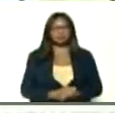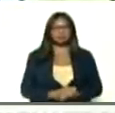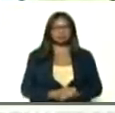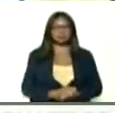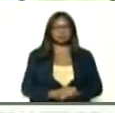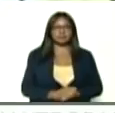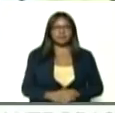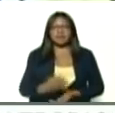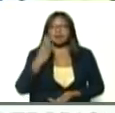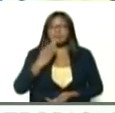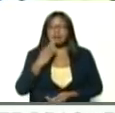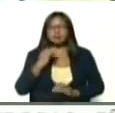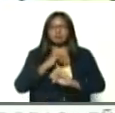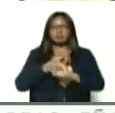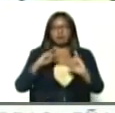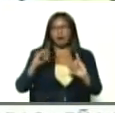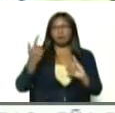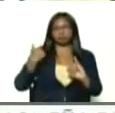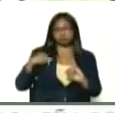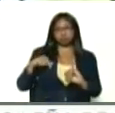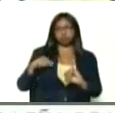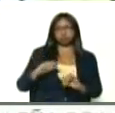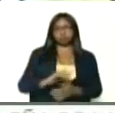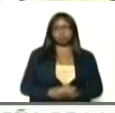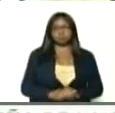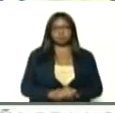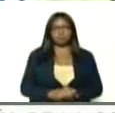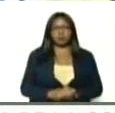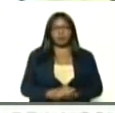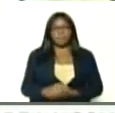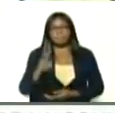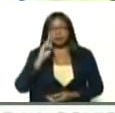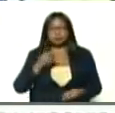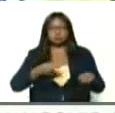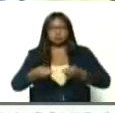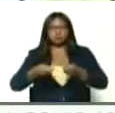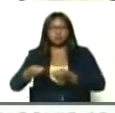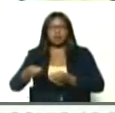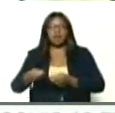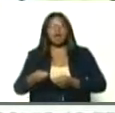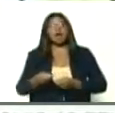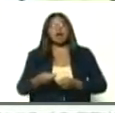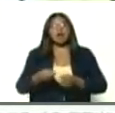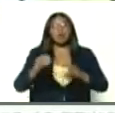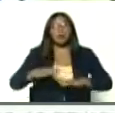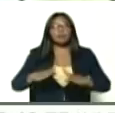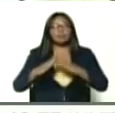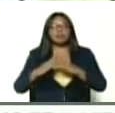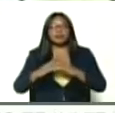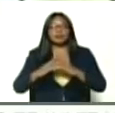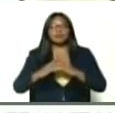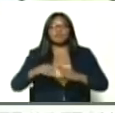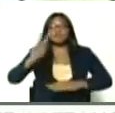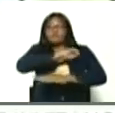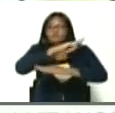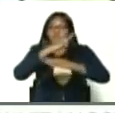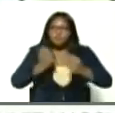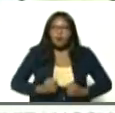la experiencia, la tenemos, para manejar, una cuarentena, radical, estricta,